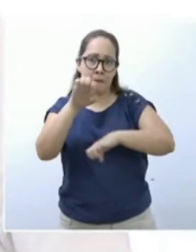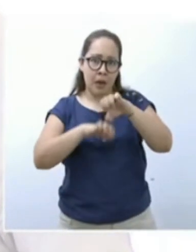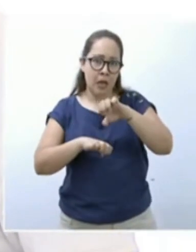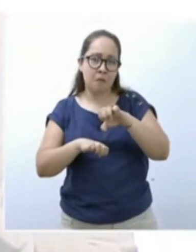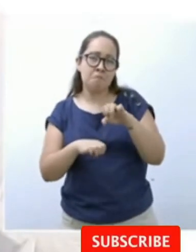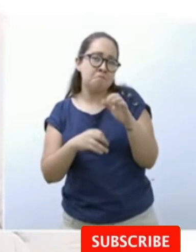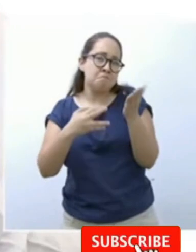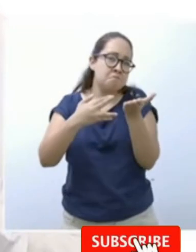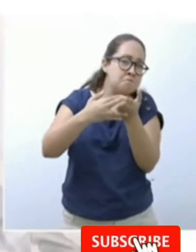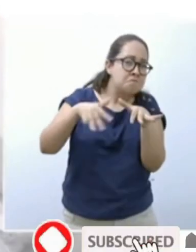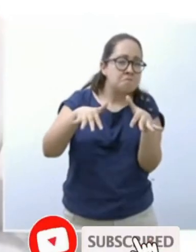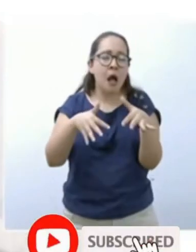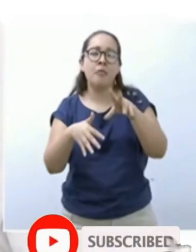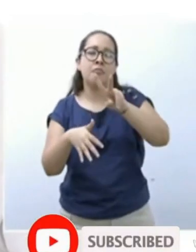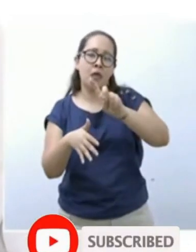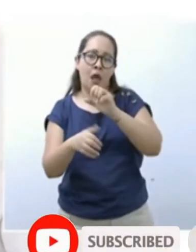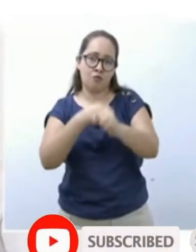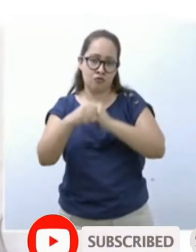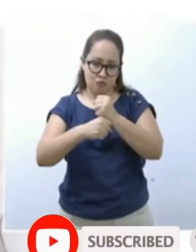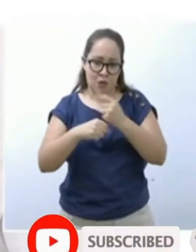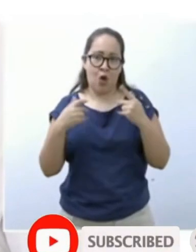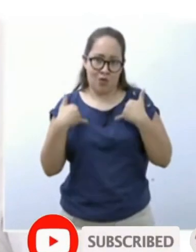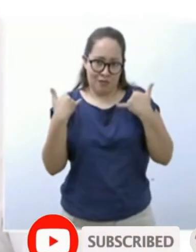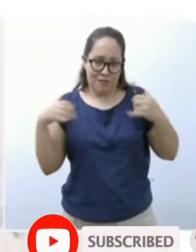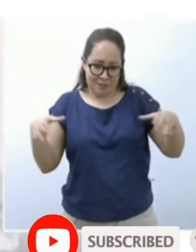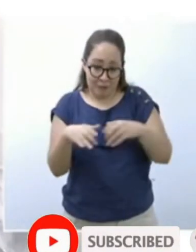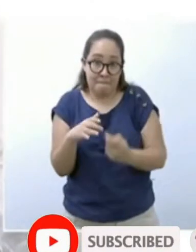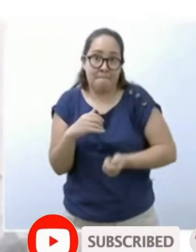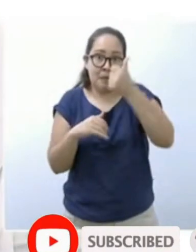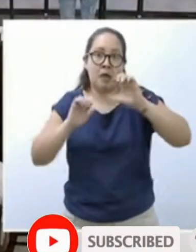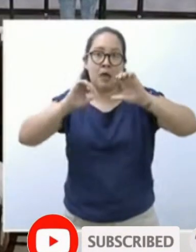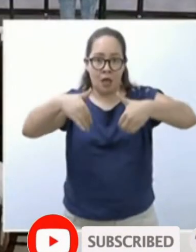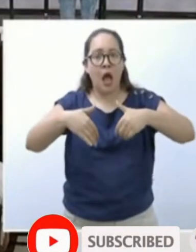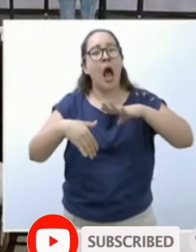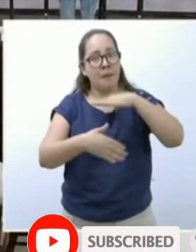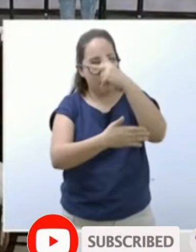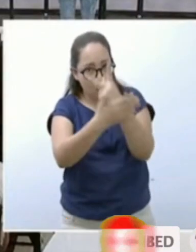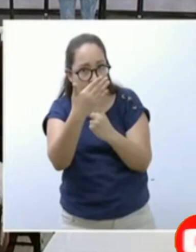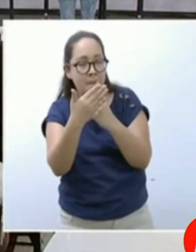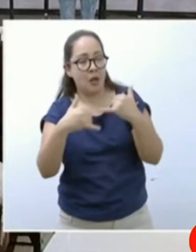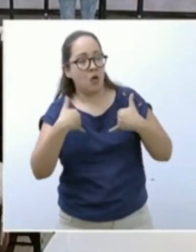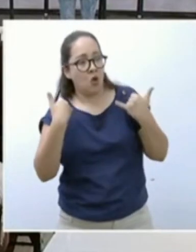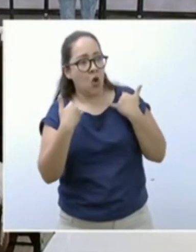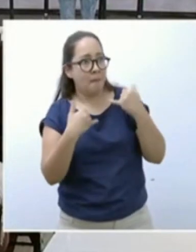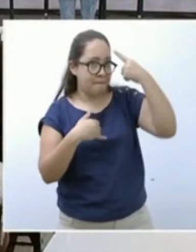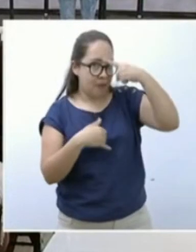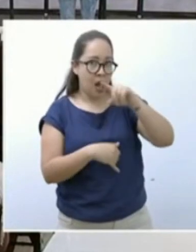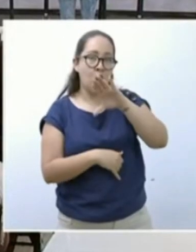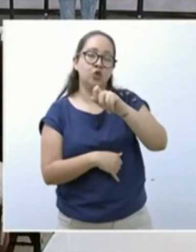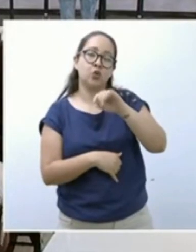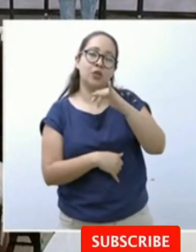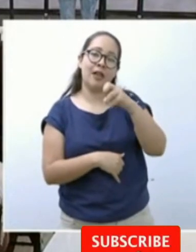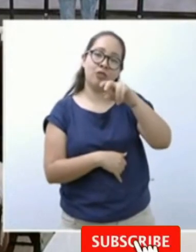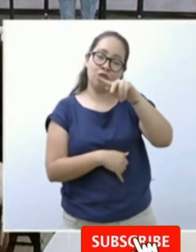años de edad y muchos jóvenes tienen su primer empleo. Tenemos programas de jóvenes construyendo el futuro. Programa